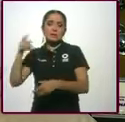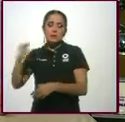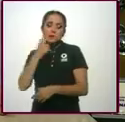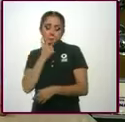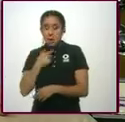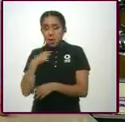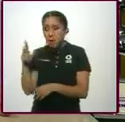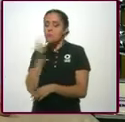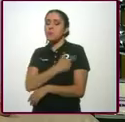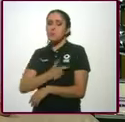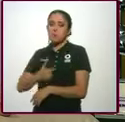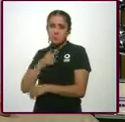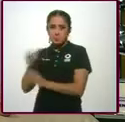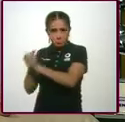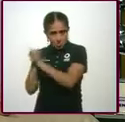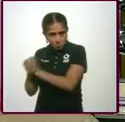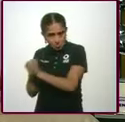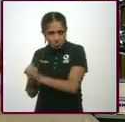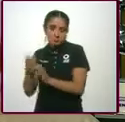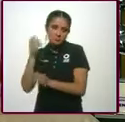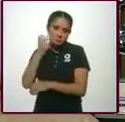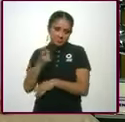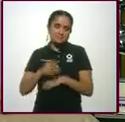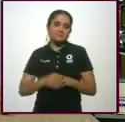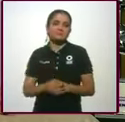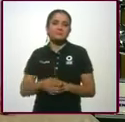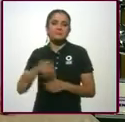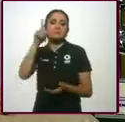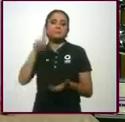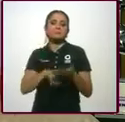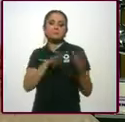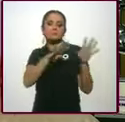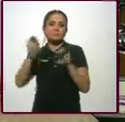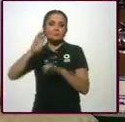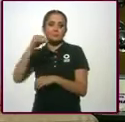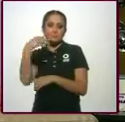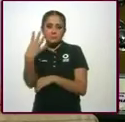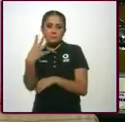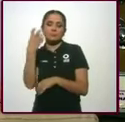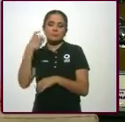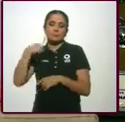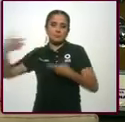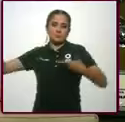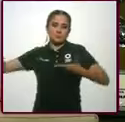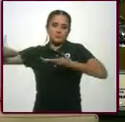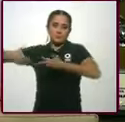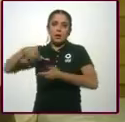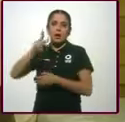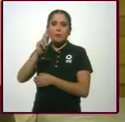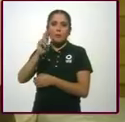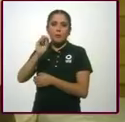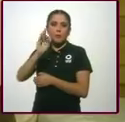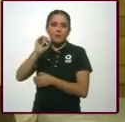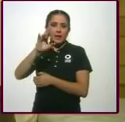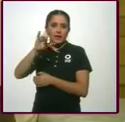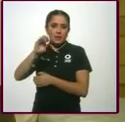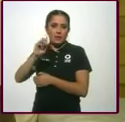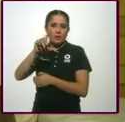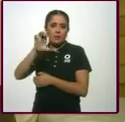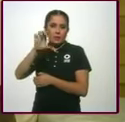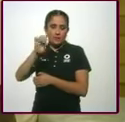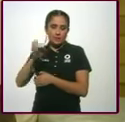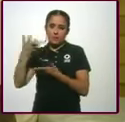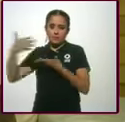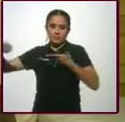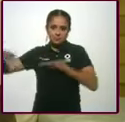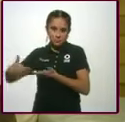sangre, acuérdate de Porfirio. Y fue en el 94 cuando me lo presentó Porfirio Muñoz Ledo. Oye, es inevitable